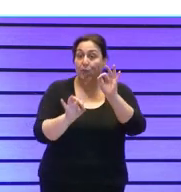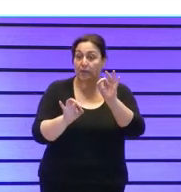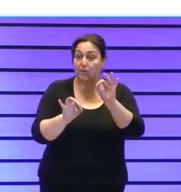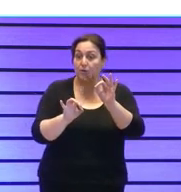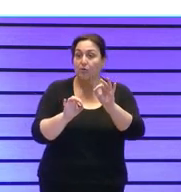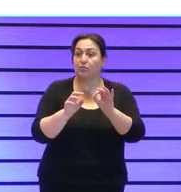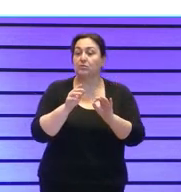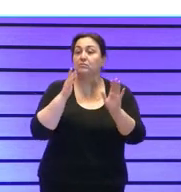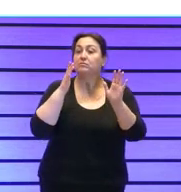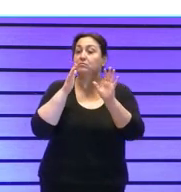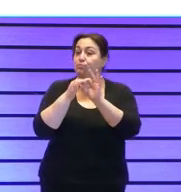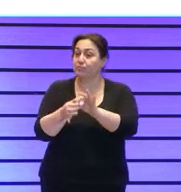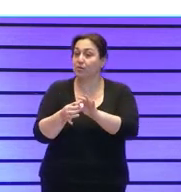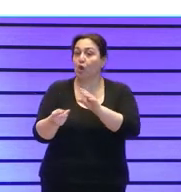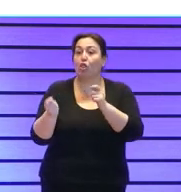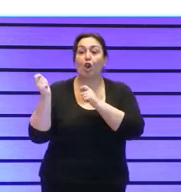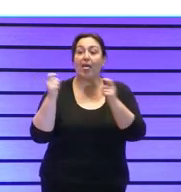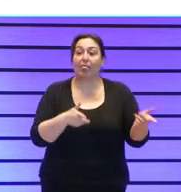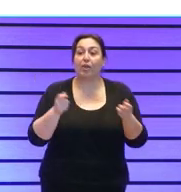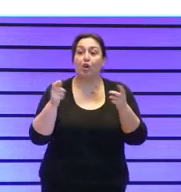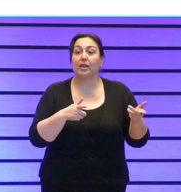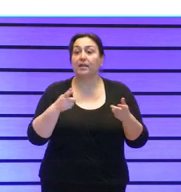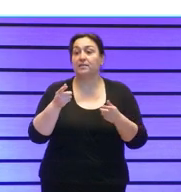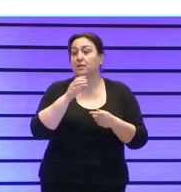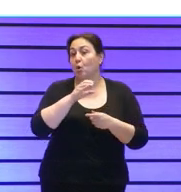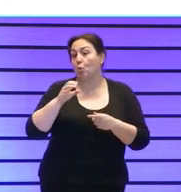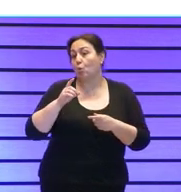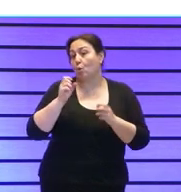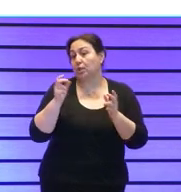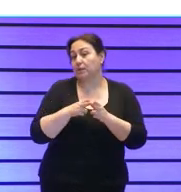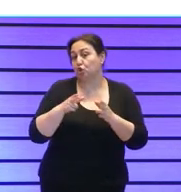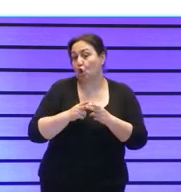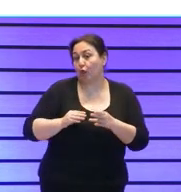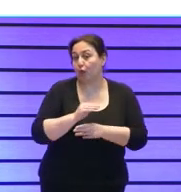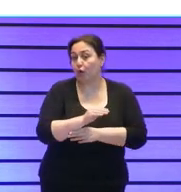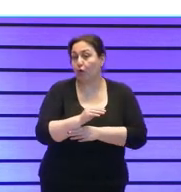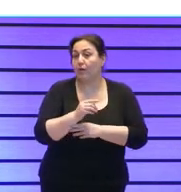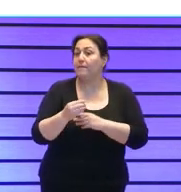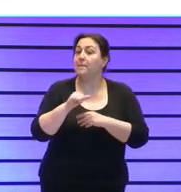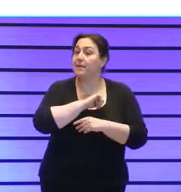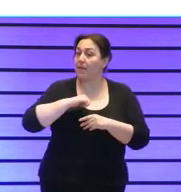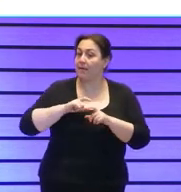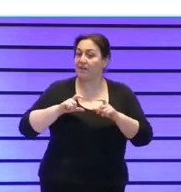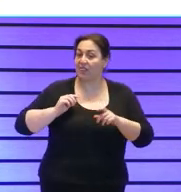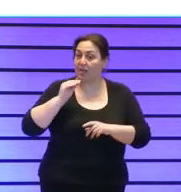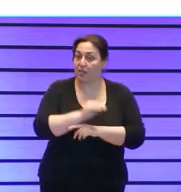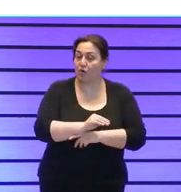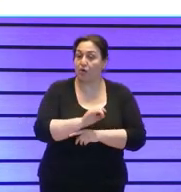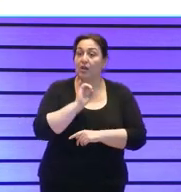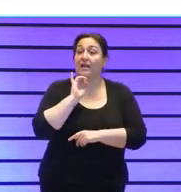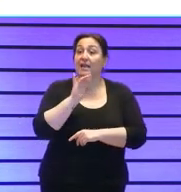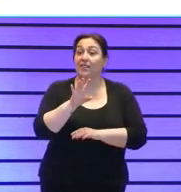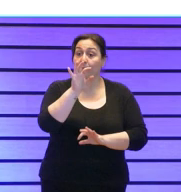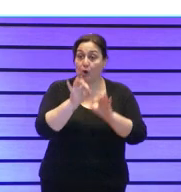corresponde a donaciones cuotas de usuarios a financiación privada un 15